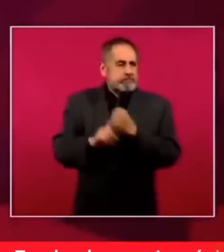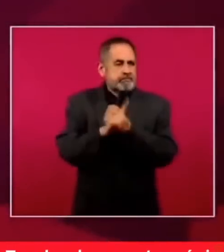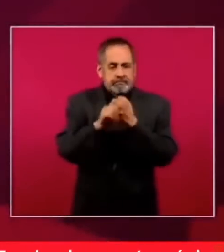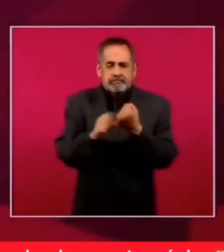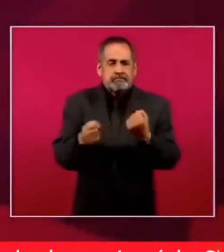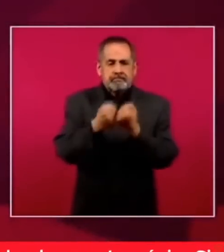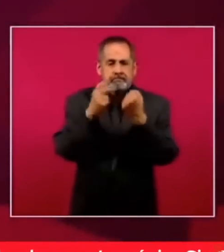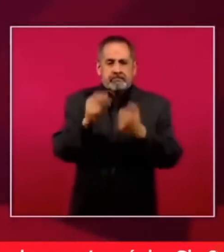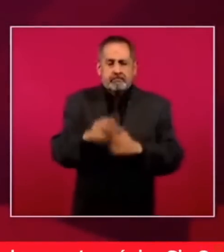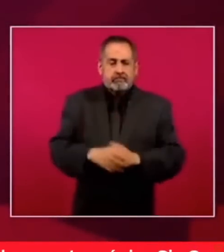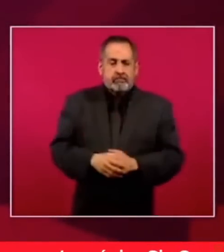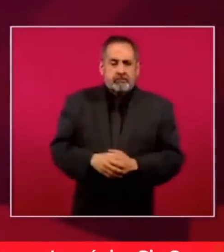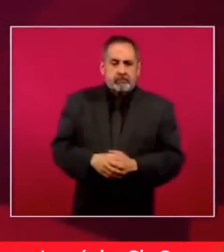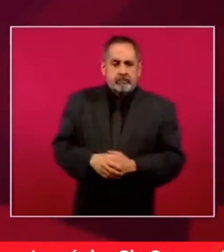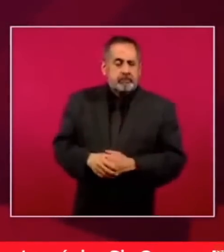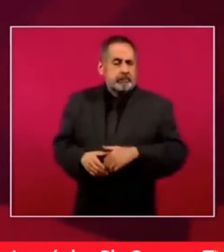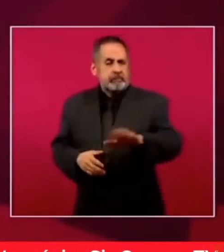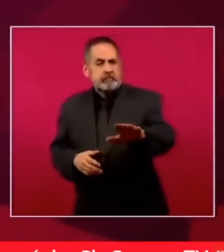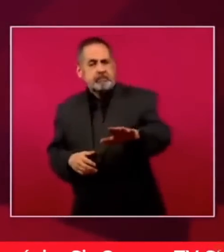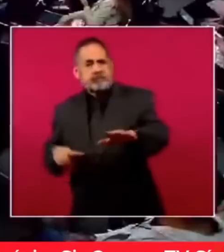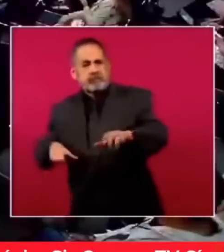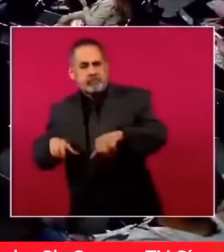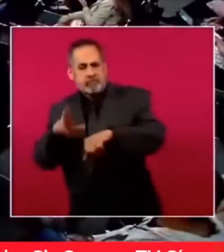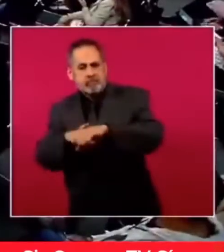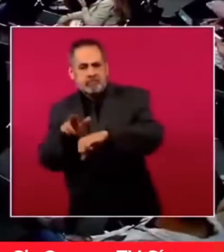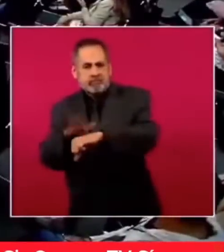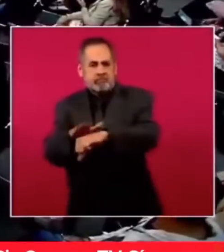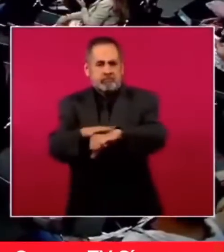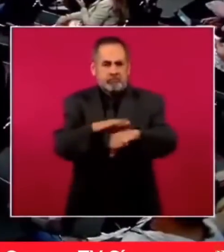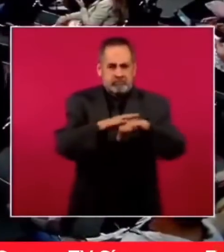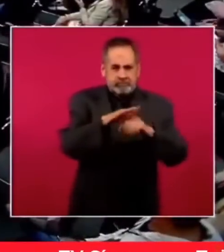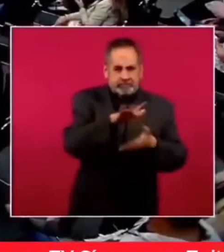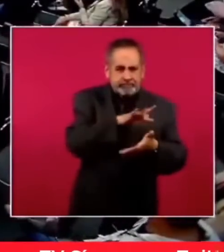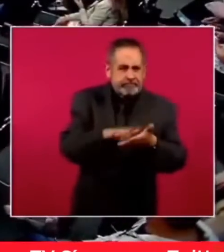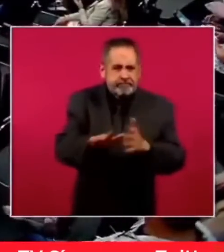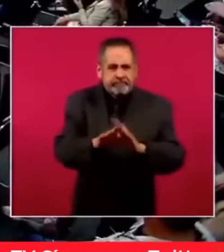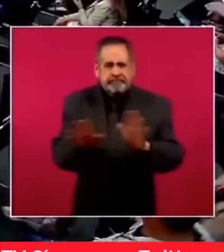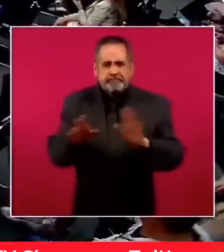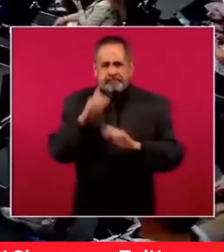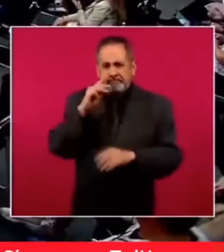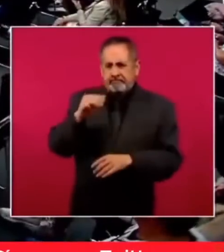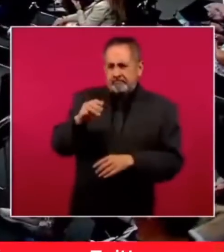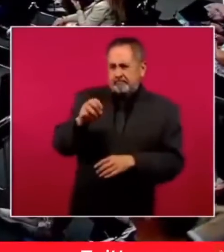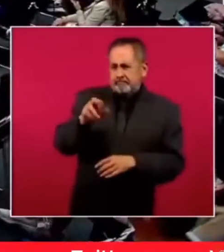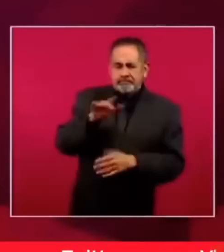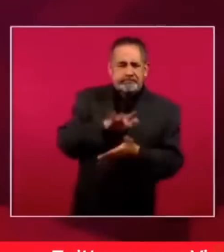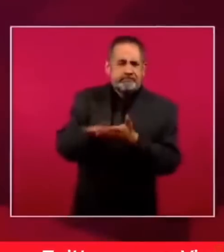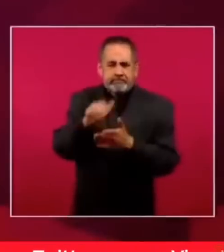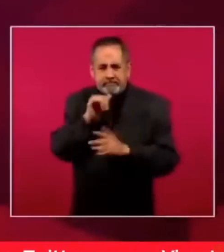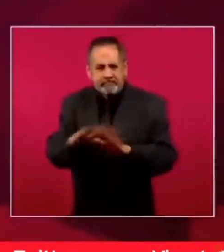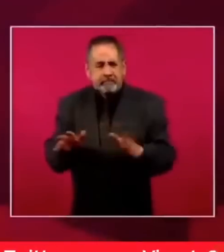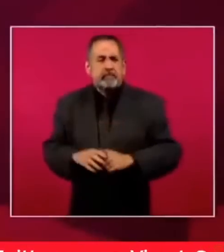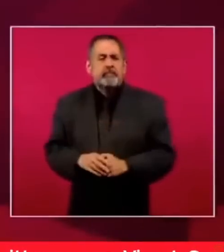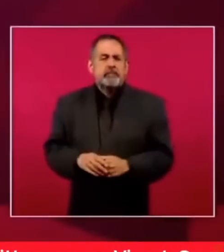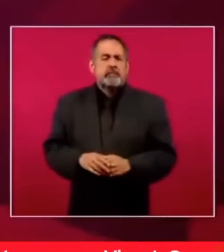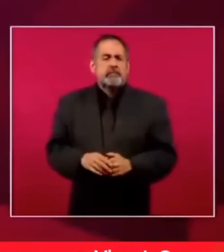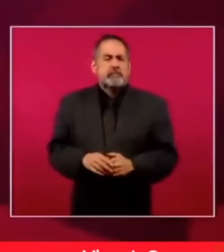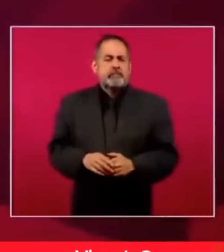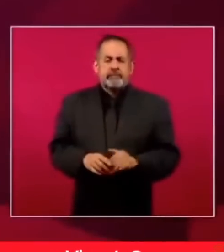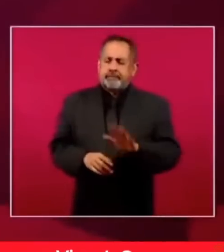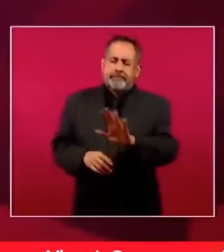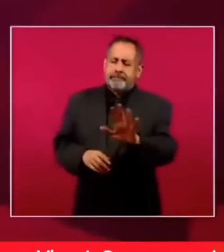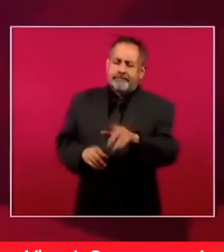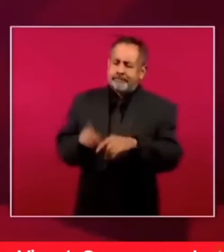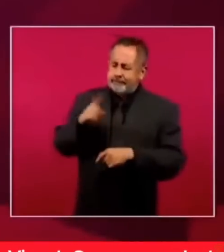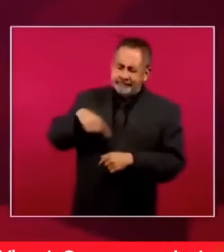¿Llamaría a los gobernadores a evitar este tipo de apoyo hacia los aspirantes de Morena? Yo creo que ellos saben